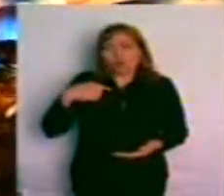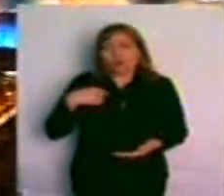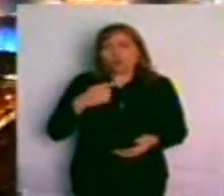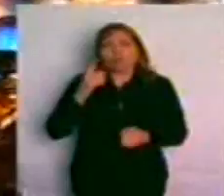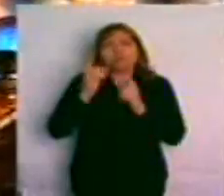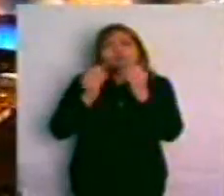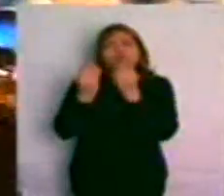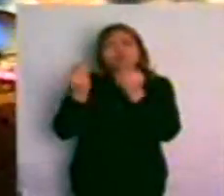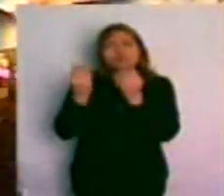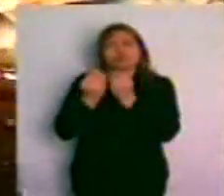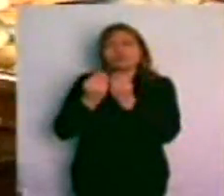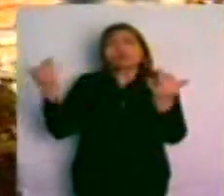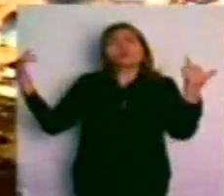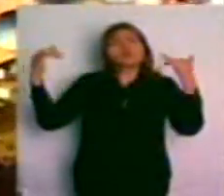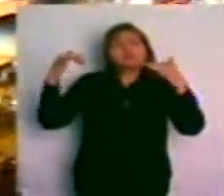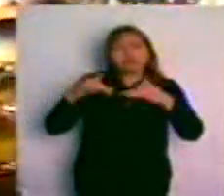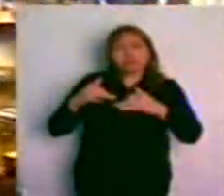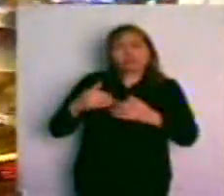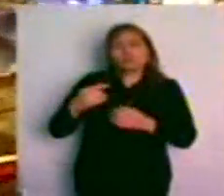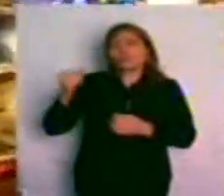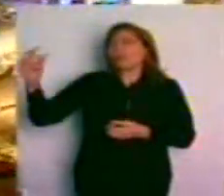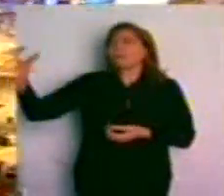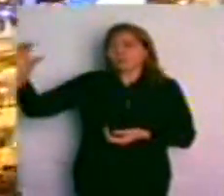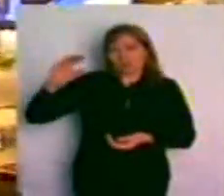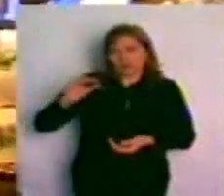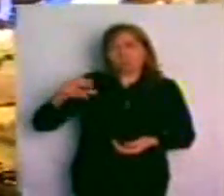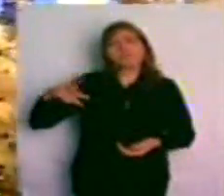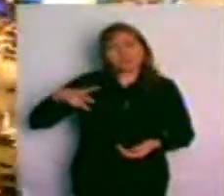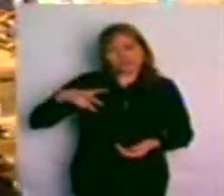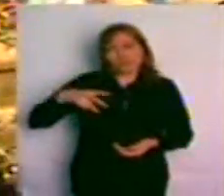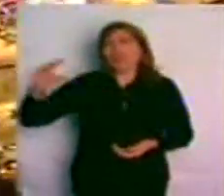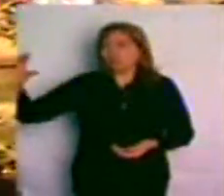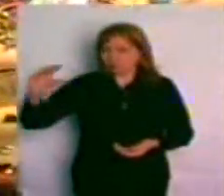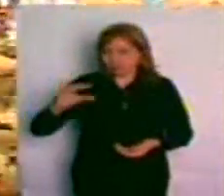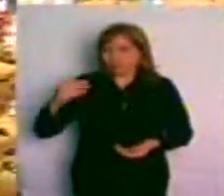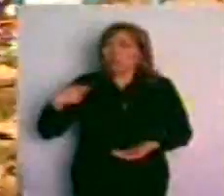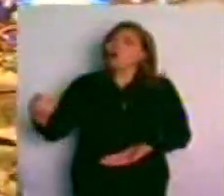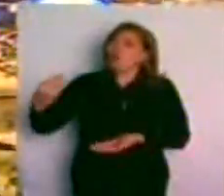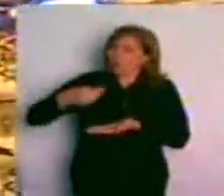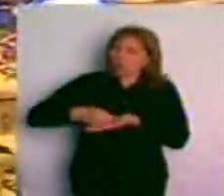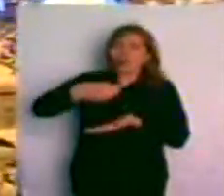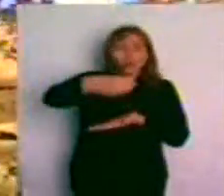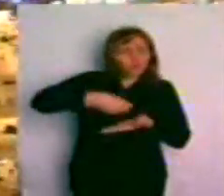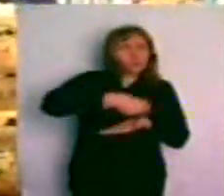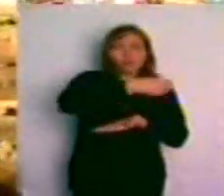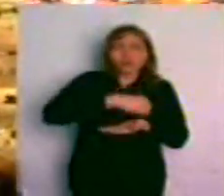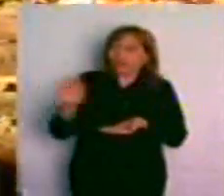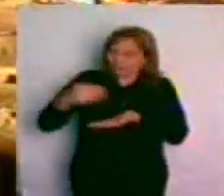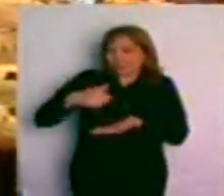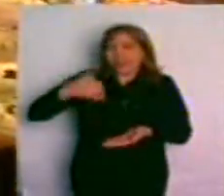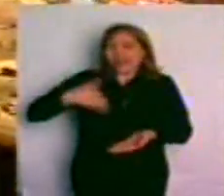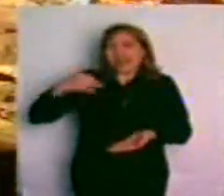venido el sector privado a través de las empresas a participar de esta Argentina que también